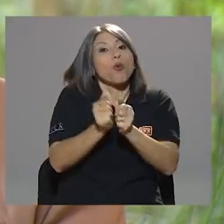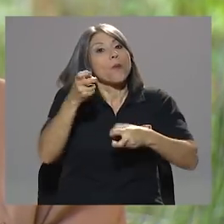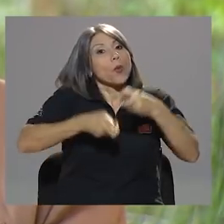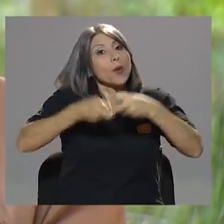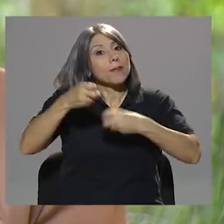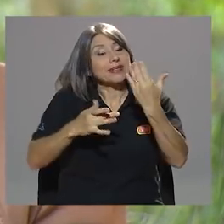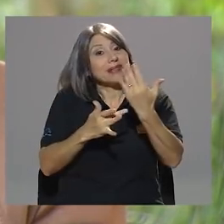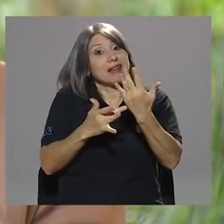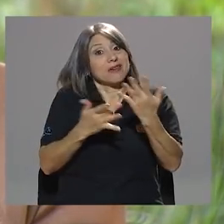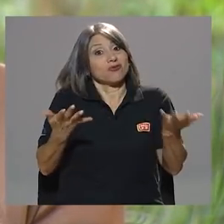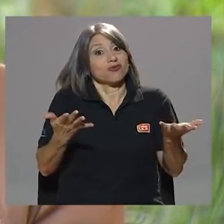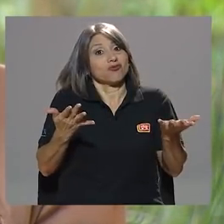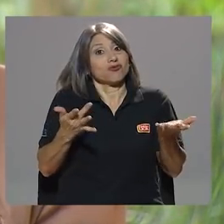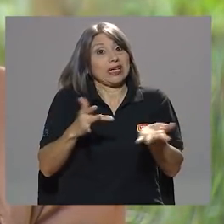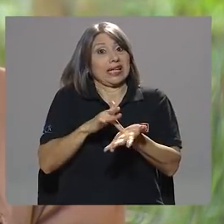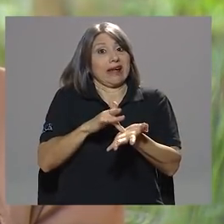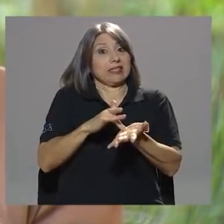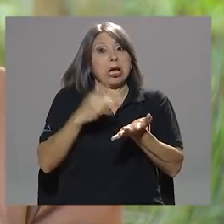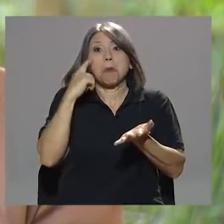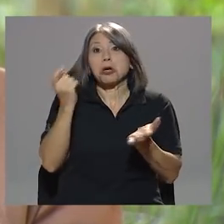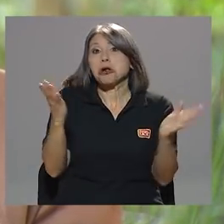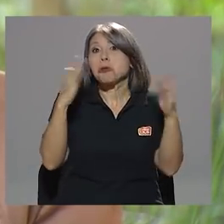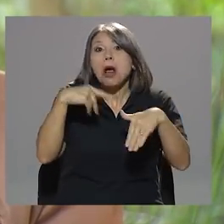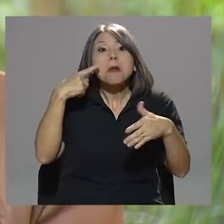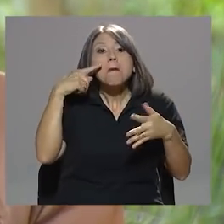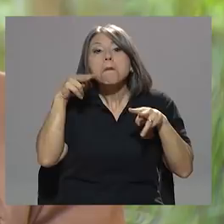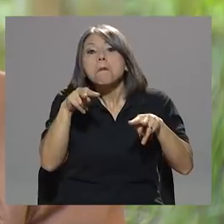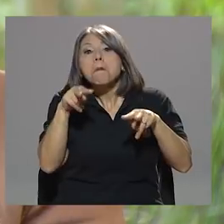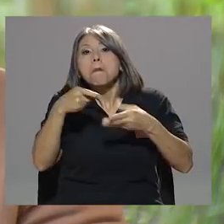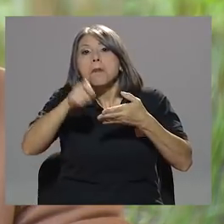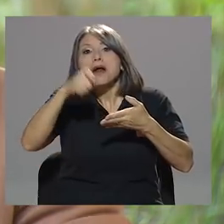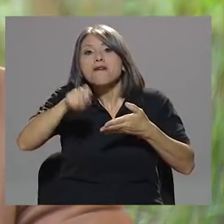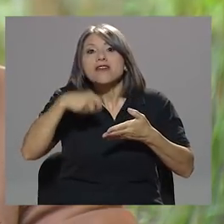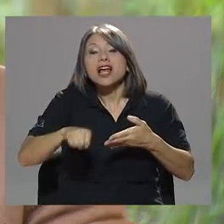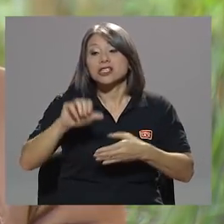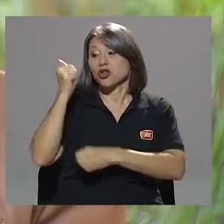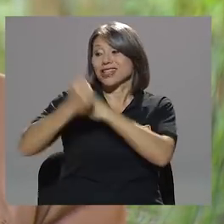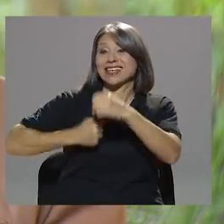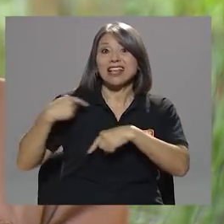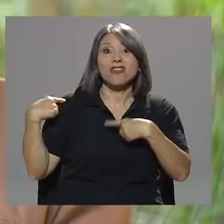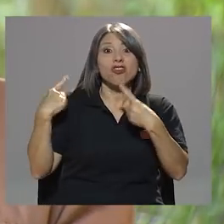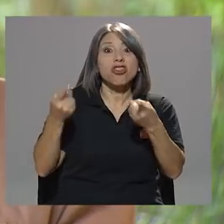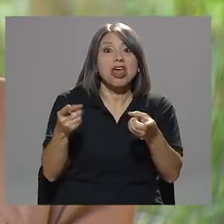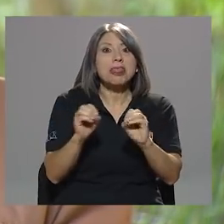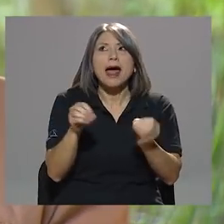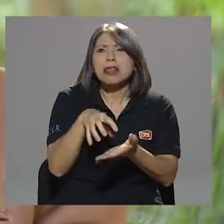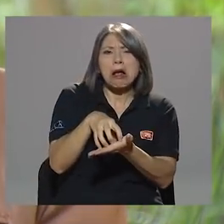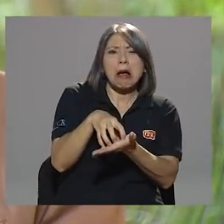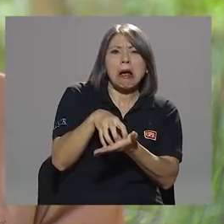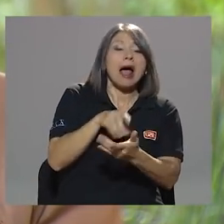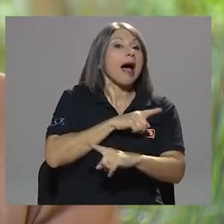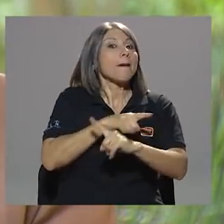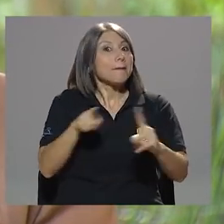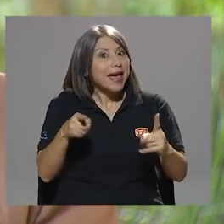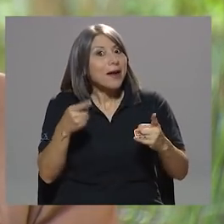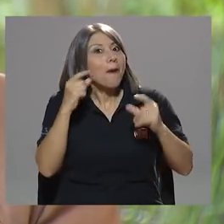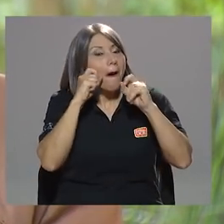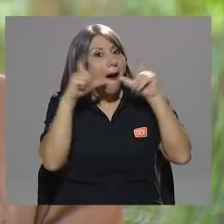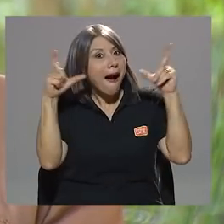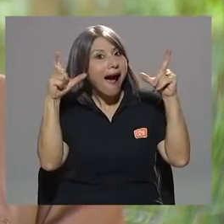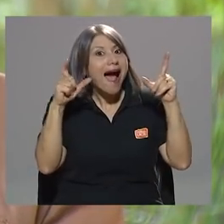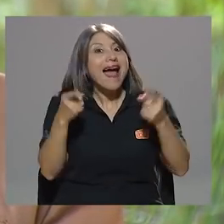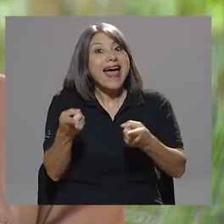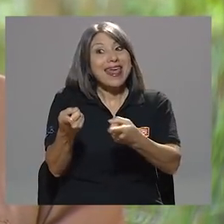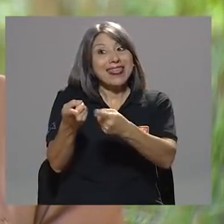técnicos graves porque no existe ninguna verificación, porque en 10 años nadie cuestionó eso. Pero sorprendentemente, cuando viene un cemento de